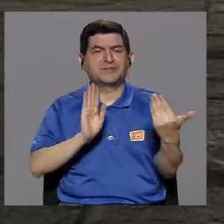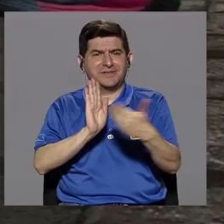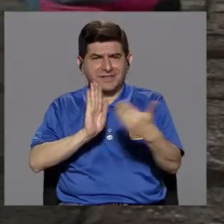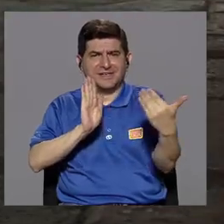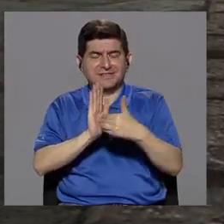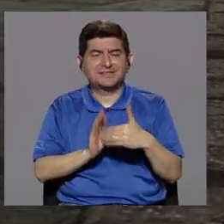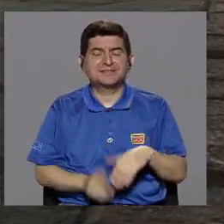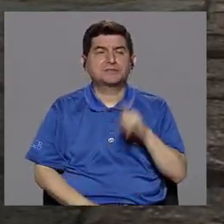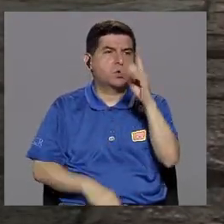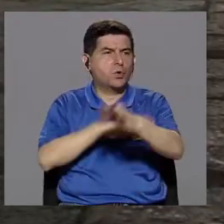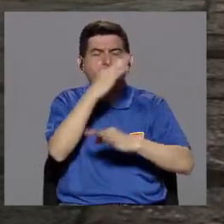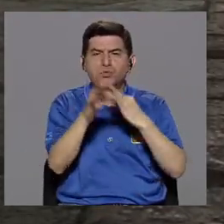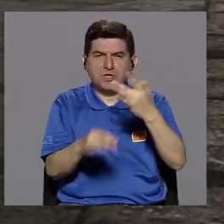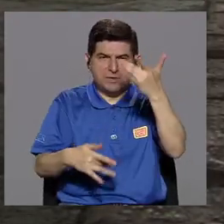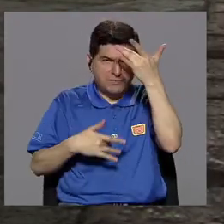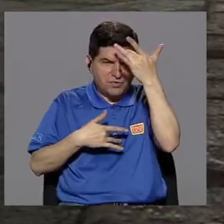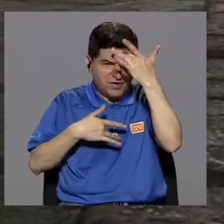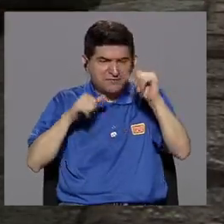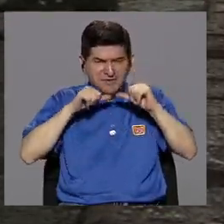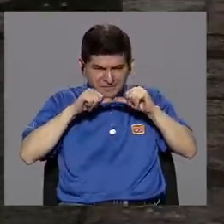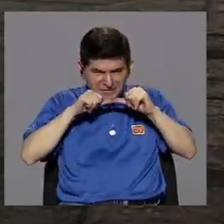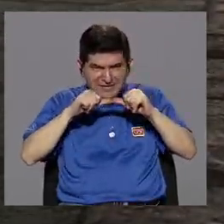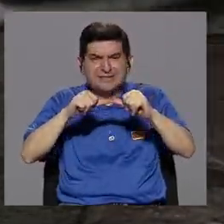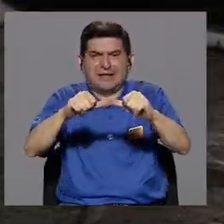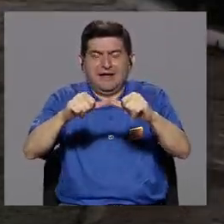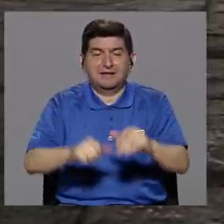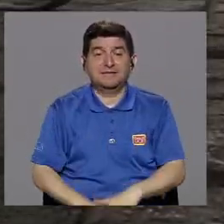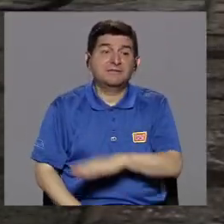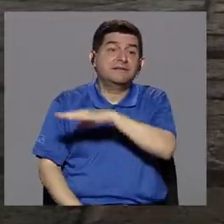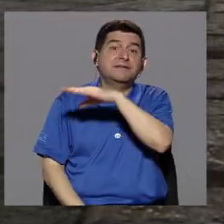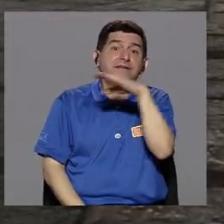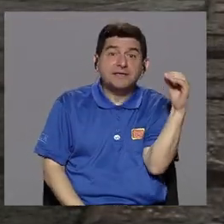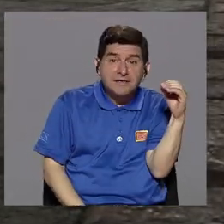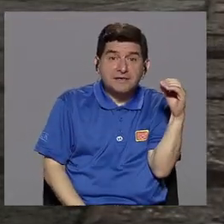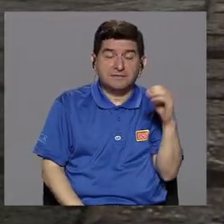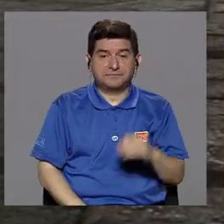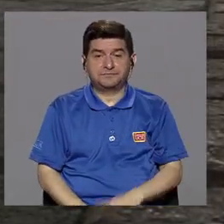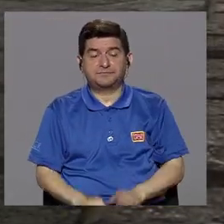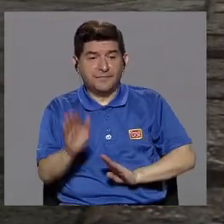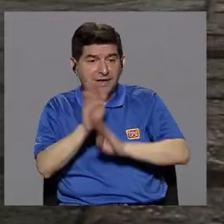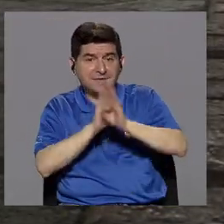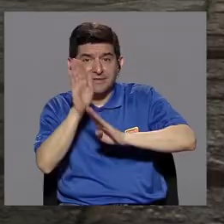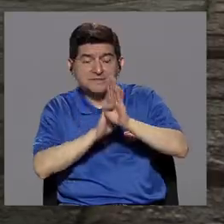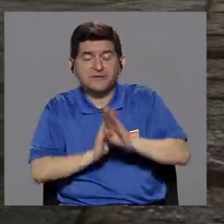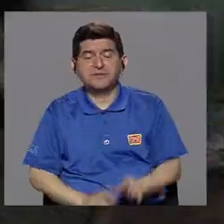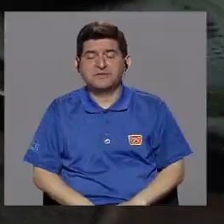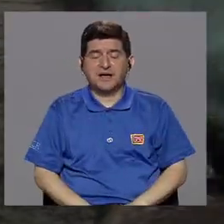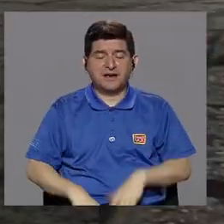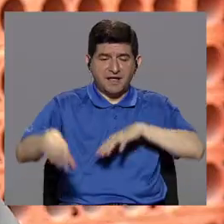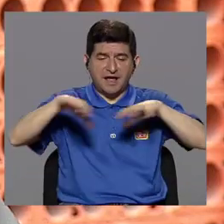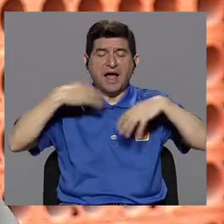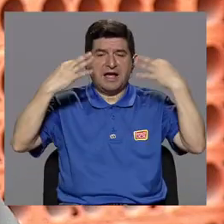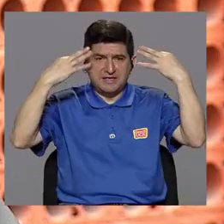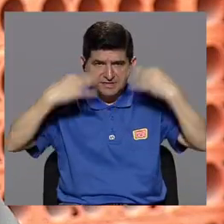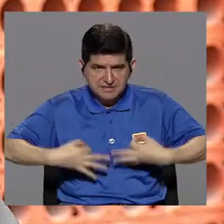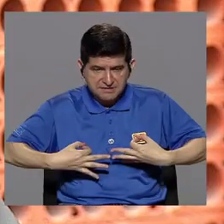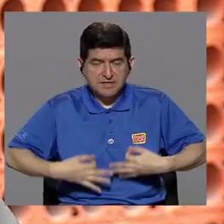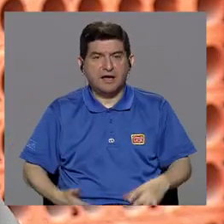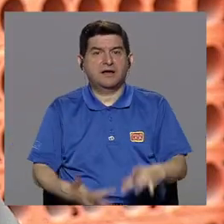afectadas por alguna enfermedad crónica y que desarrollen un hábito de actividad física,